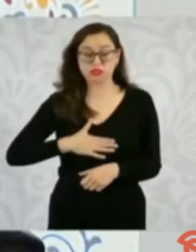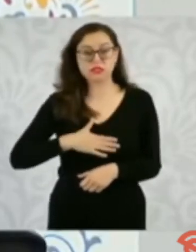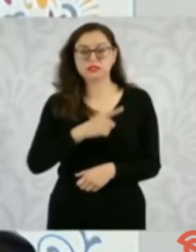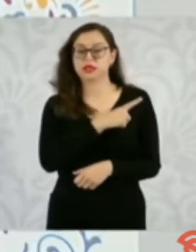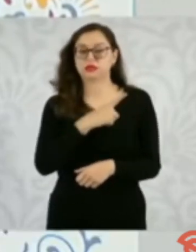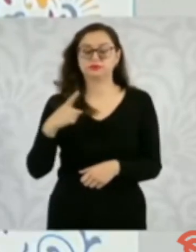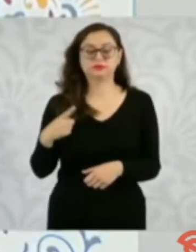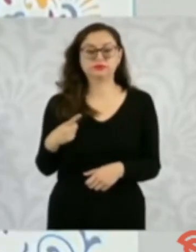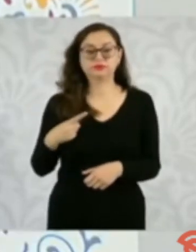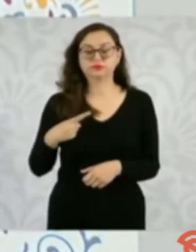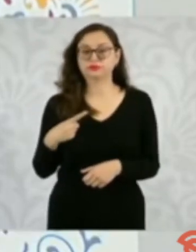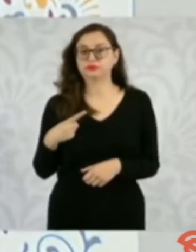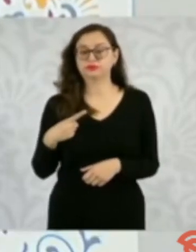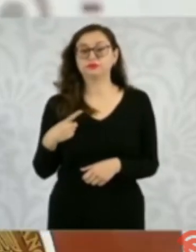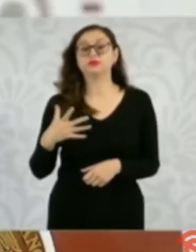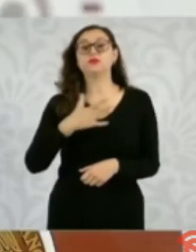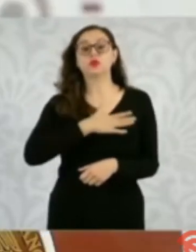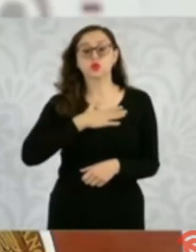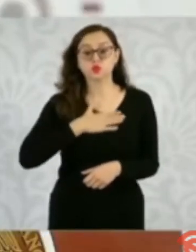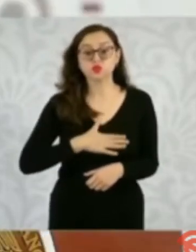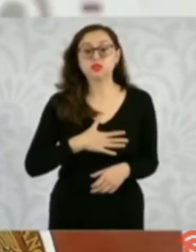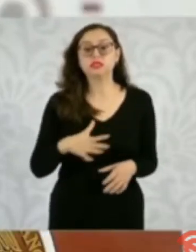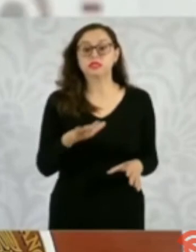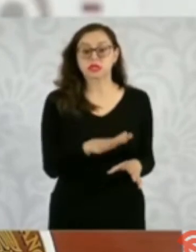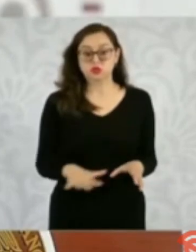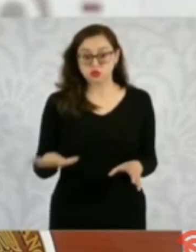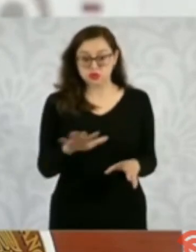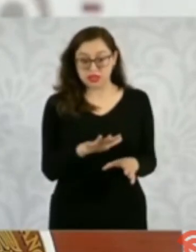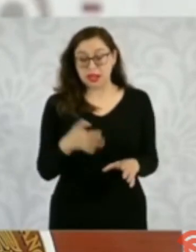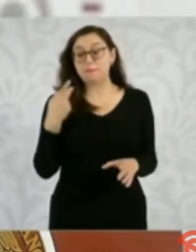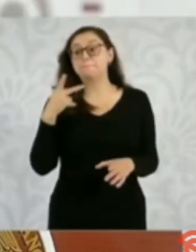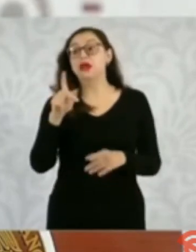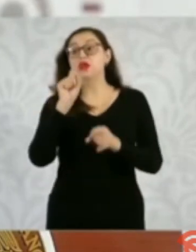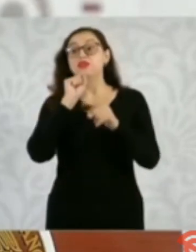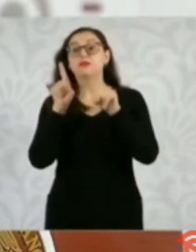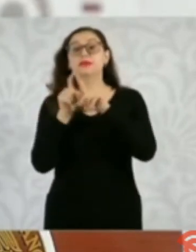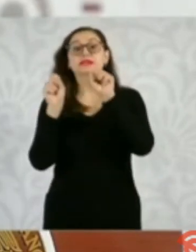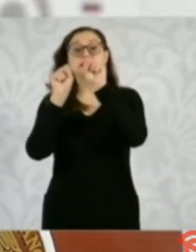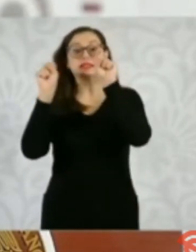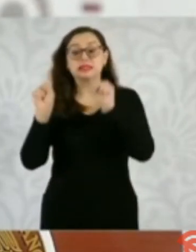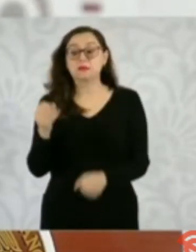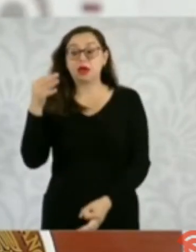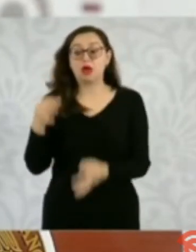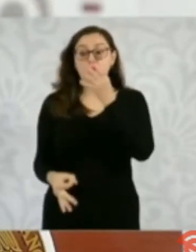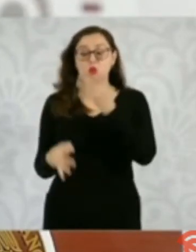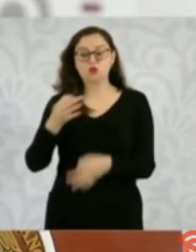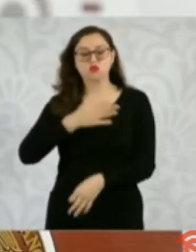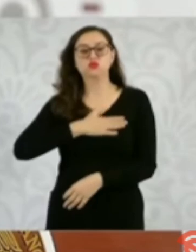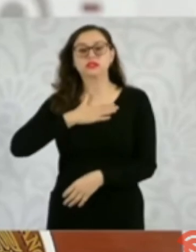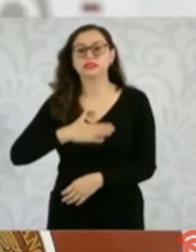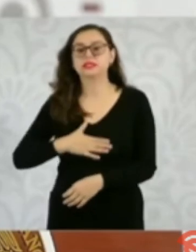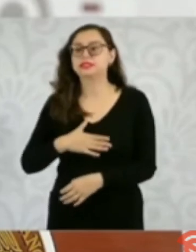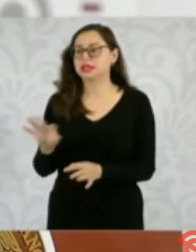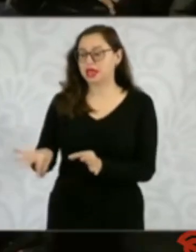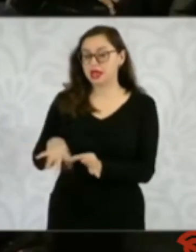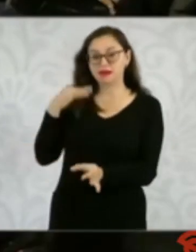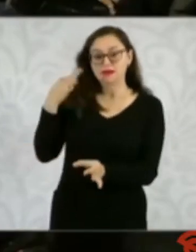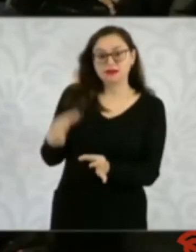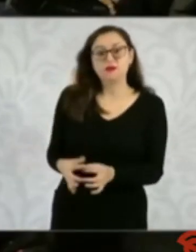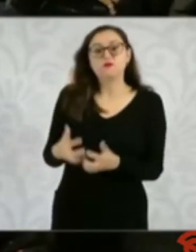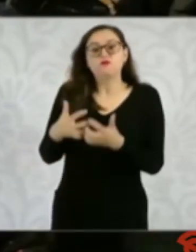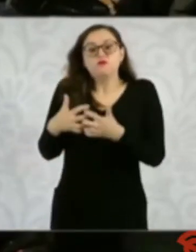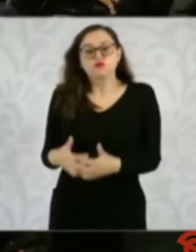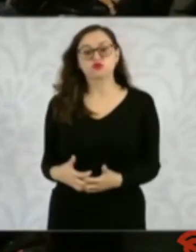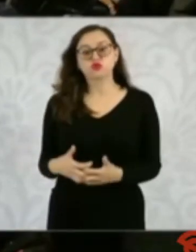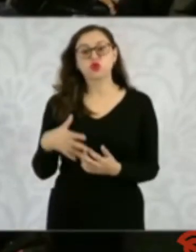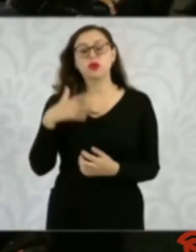Justicia social, pero también un sistema de justicia que funcione y